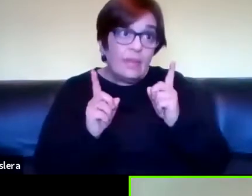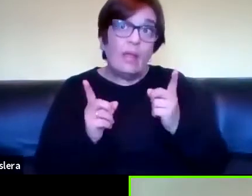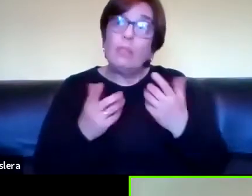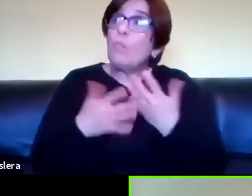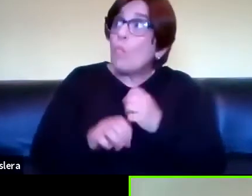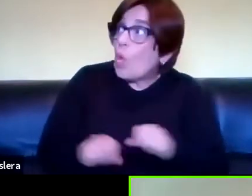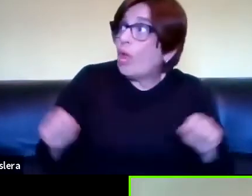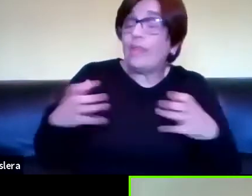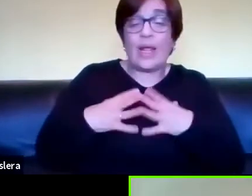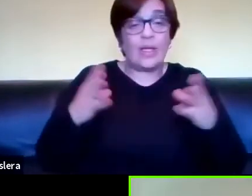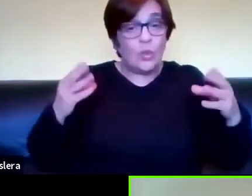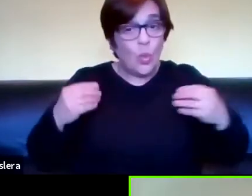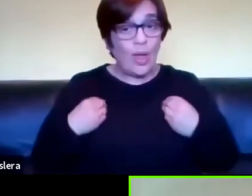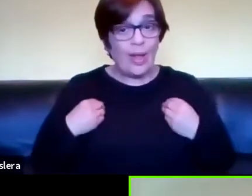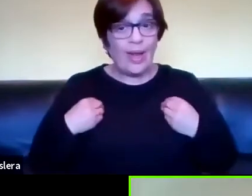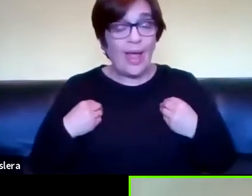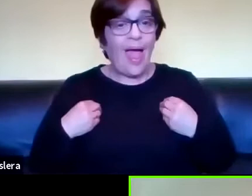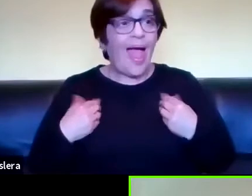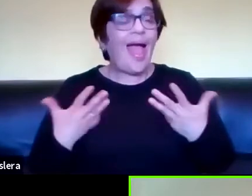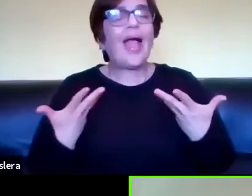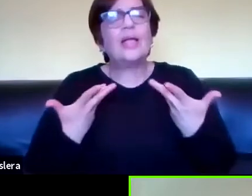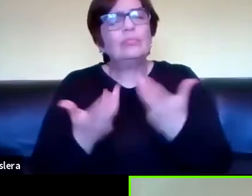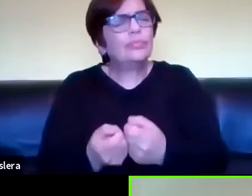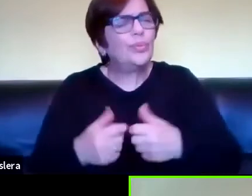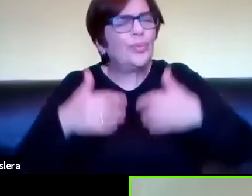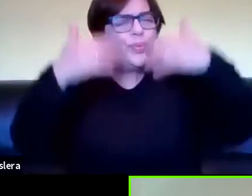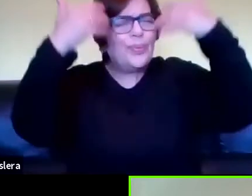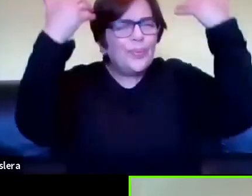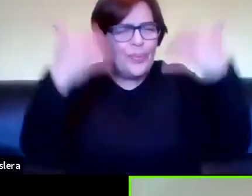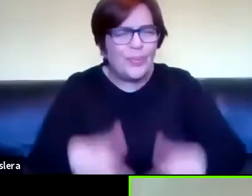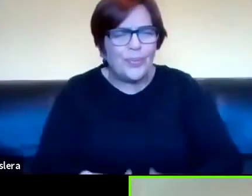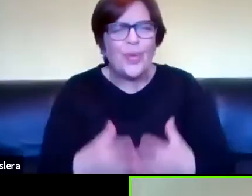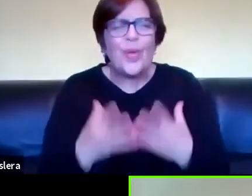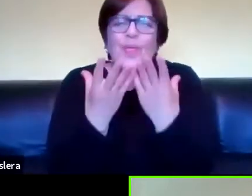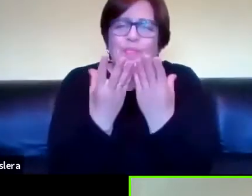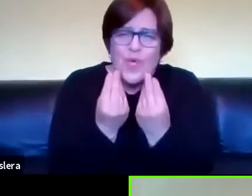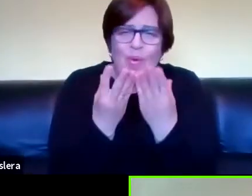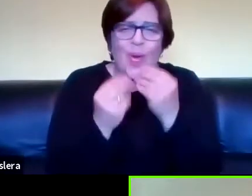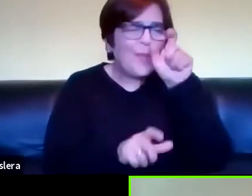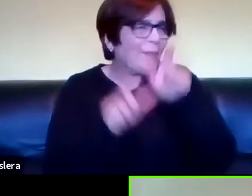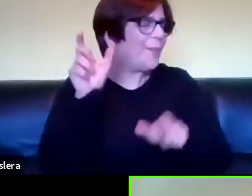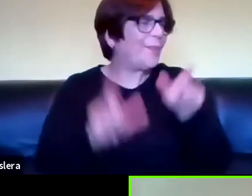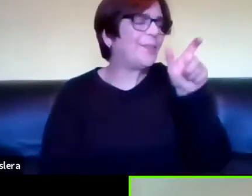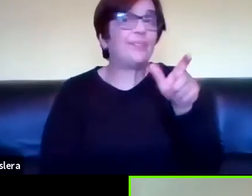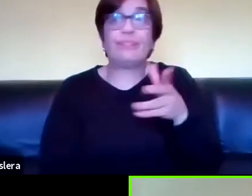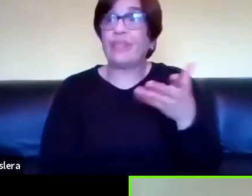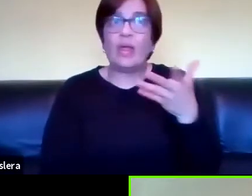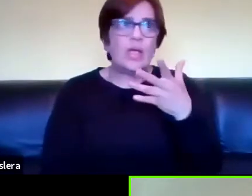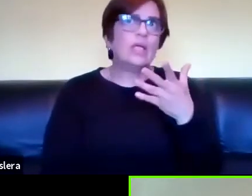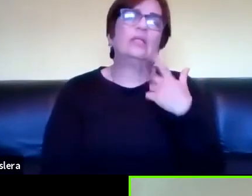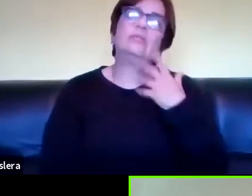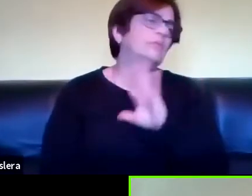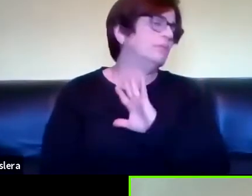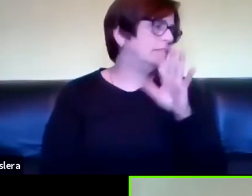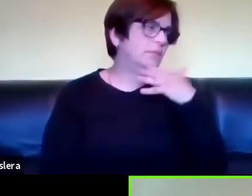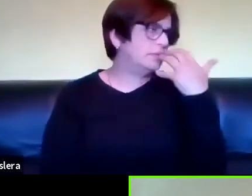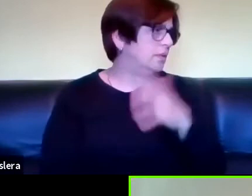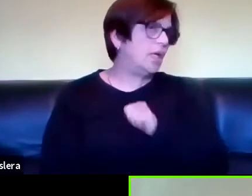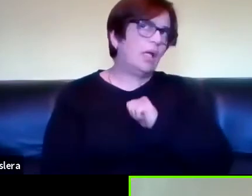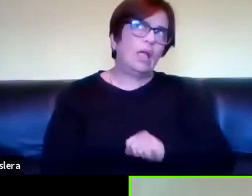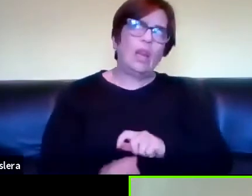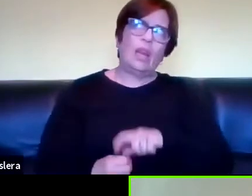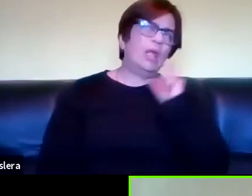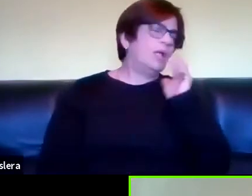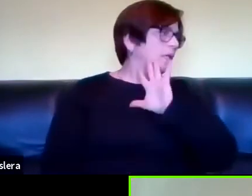creo que ayudaría mucho a que muchas personas que se desafilian de las instituciones